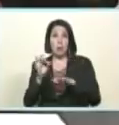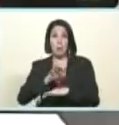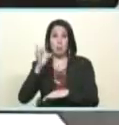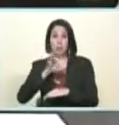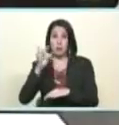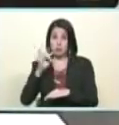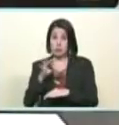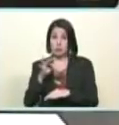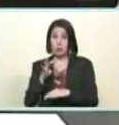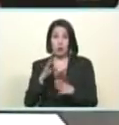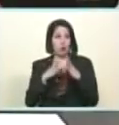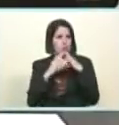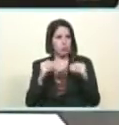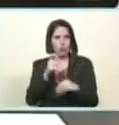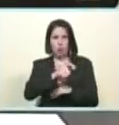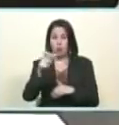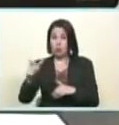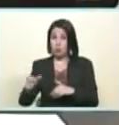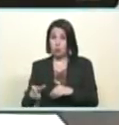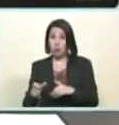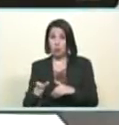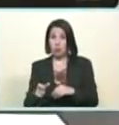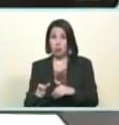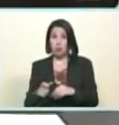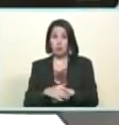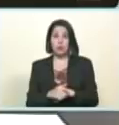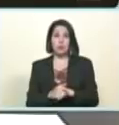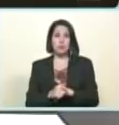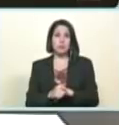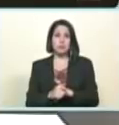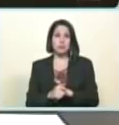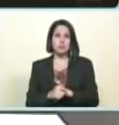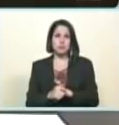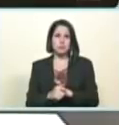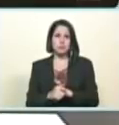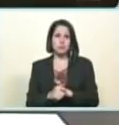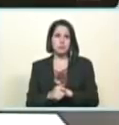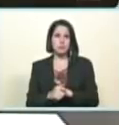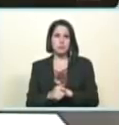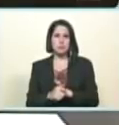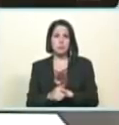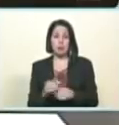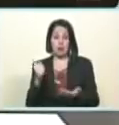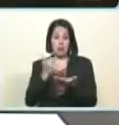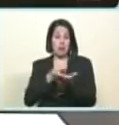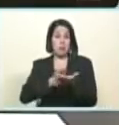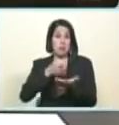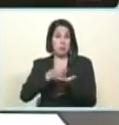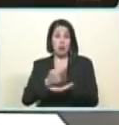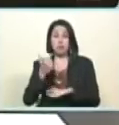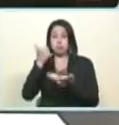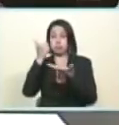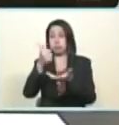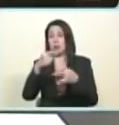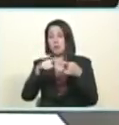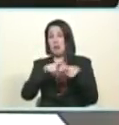Ricardo Menéndez compañero 19% y eran pensiones de hambre eran pensiones que